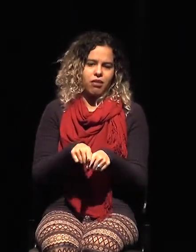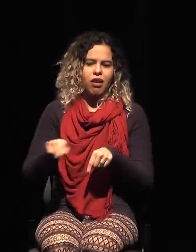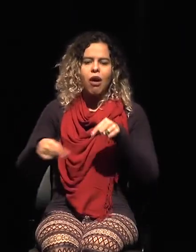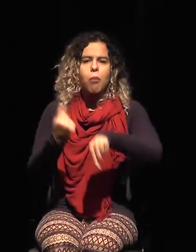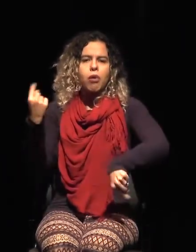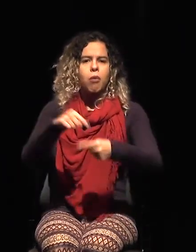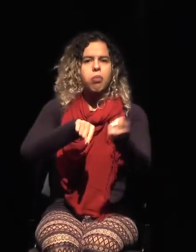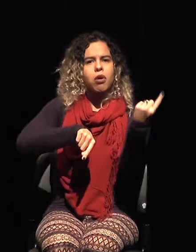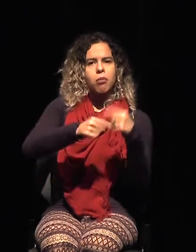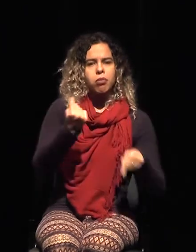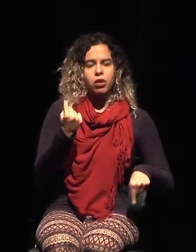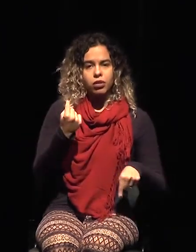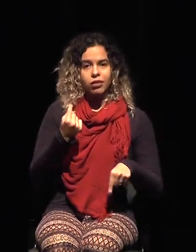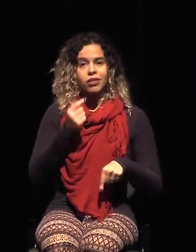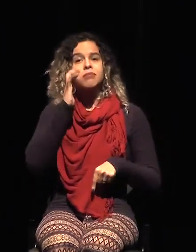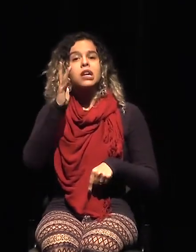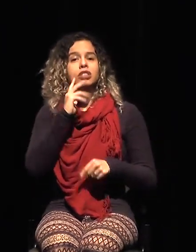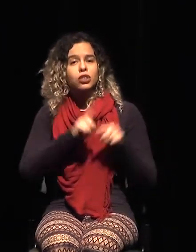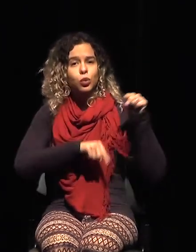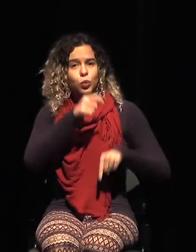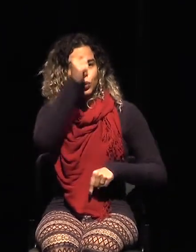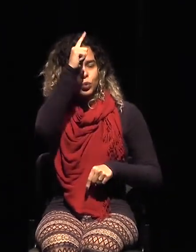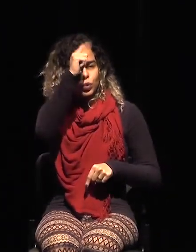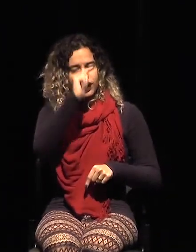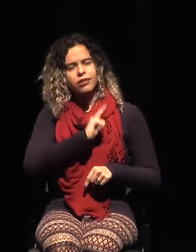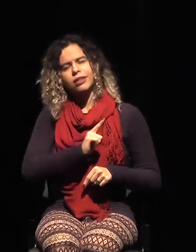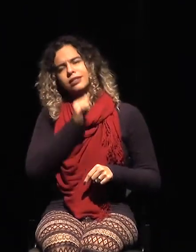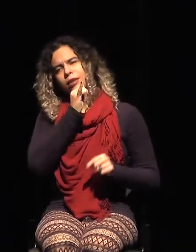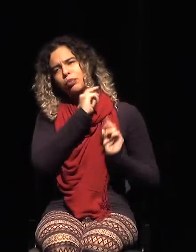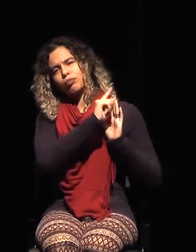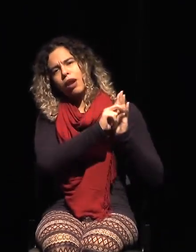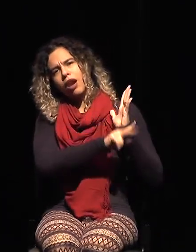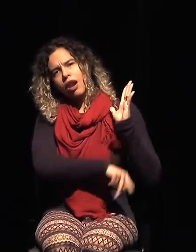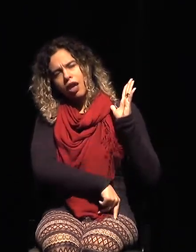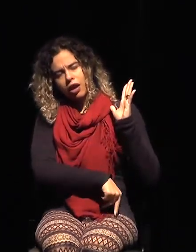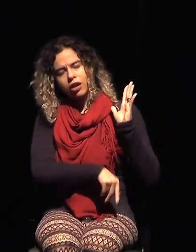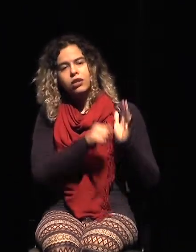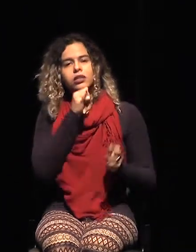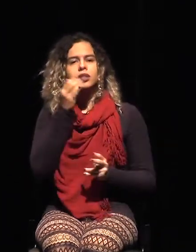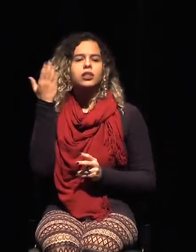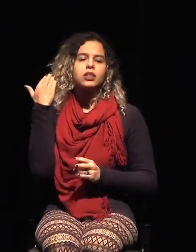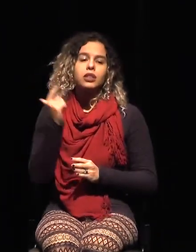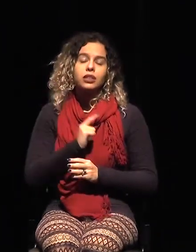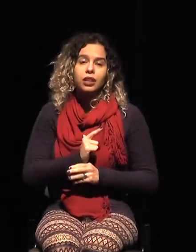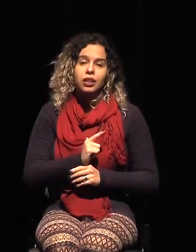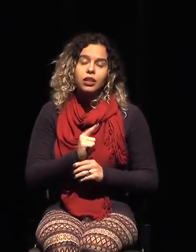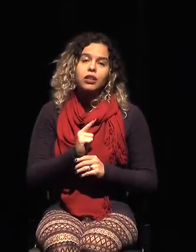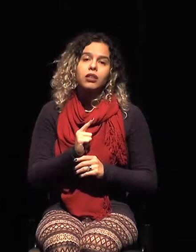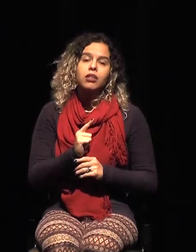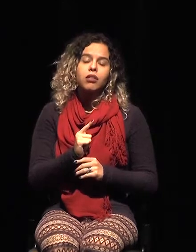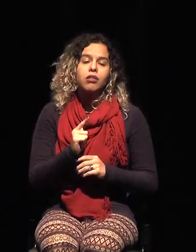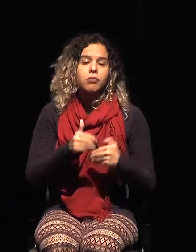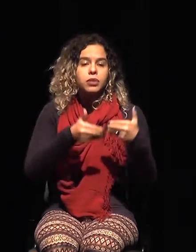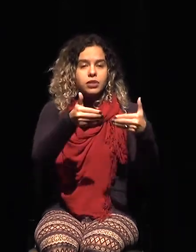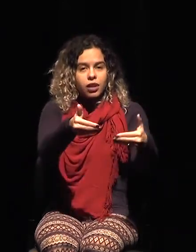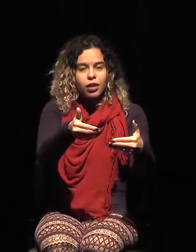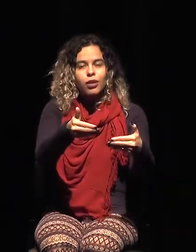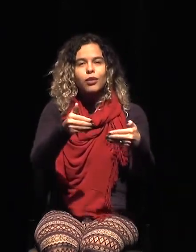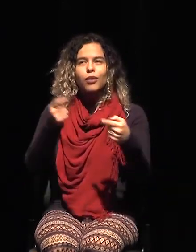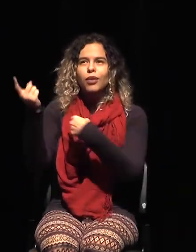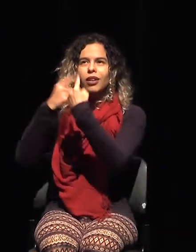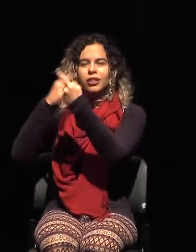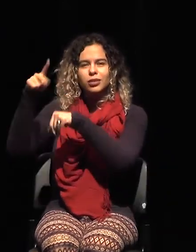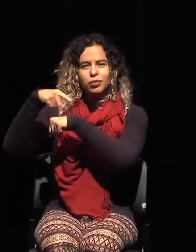cultural, hay ejemplos interminables también, como por ejemplo el Ministerio de Relaciones Exteriores que traía a Brasil una